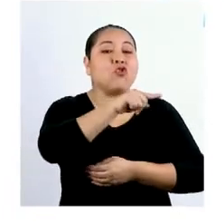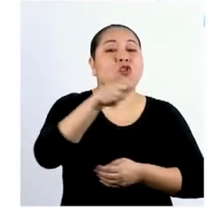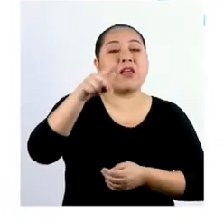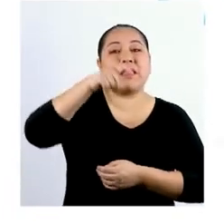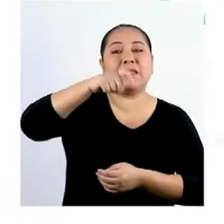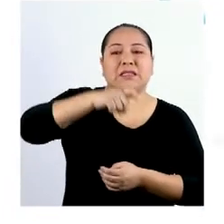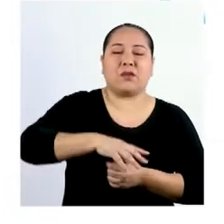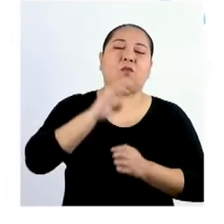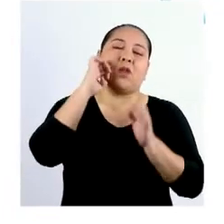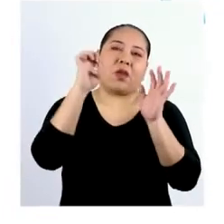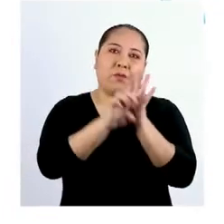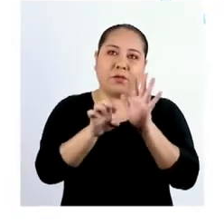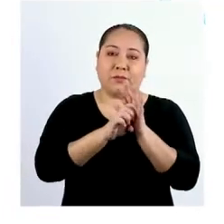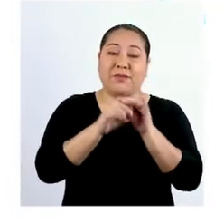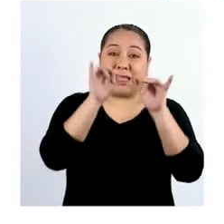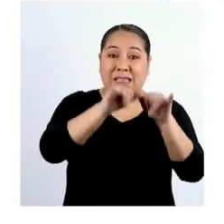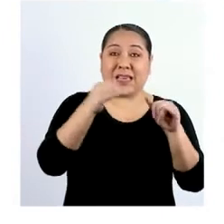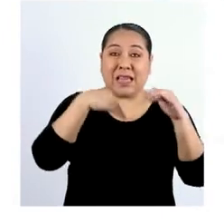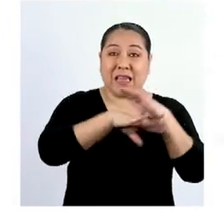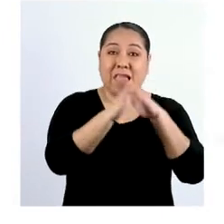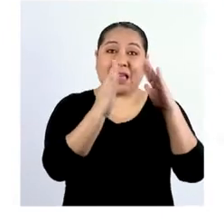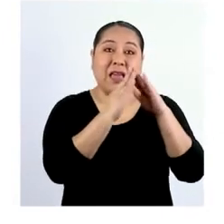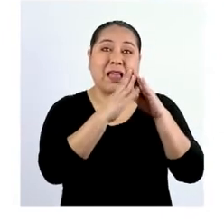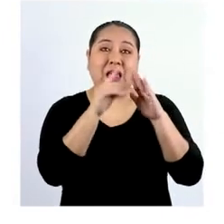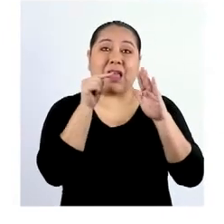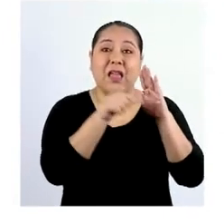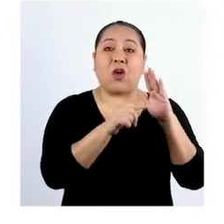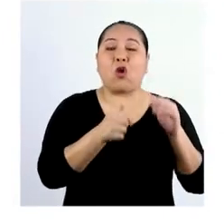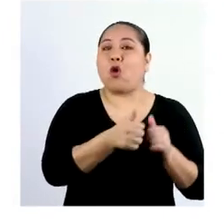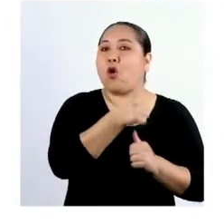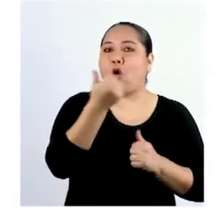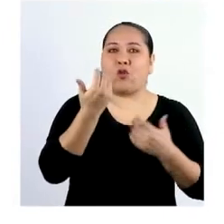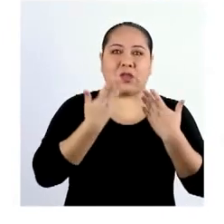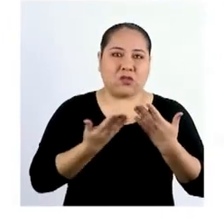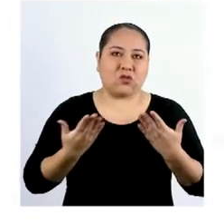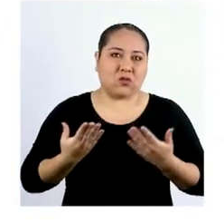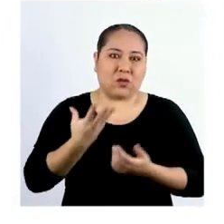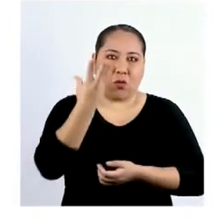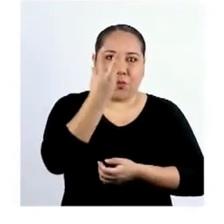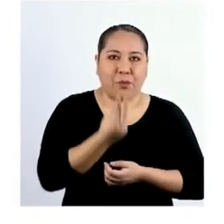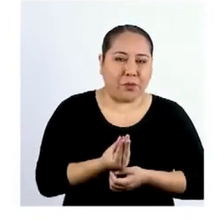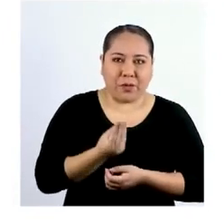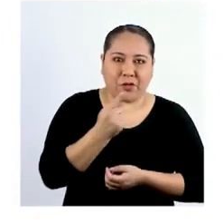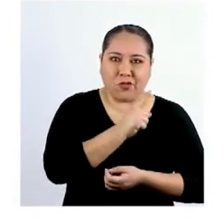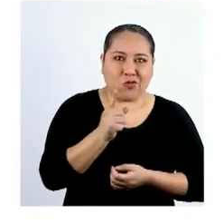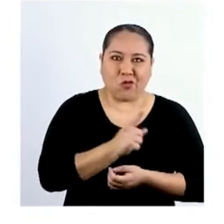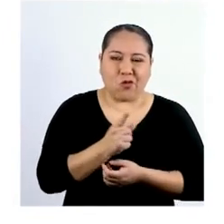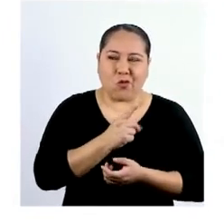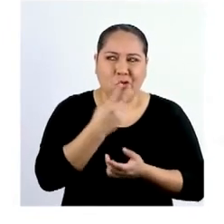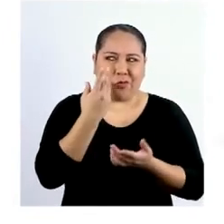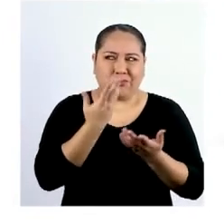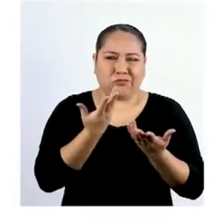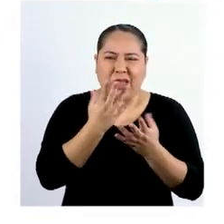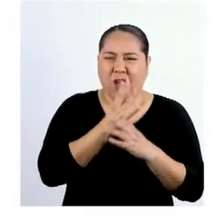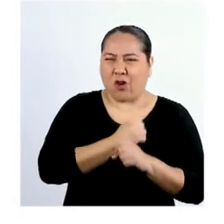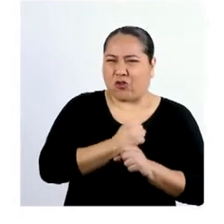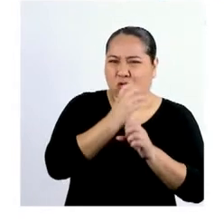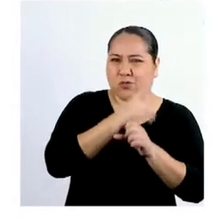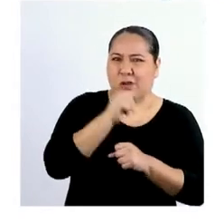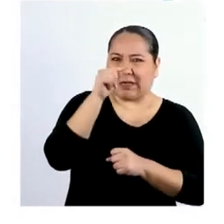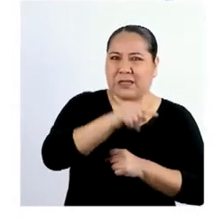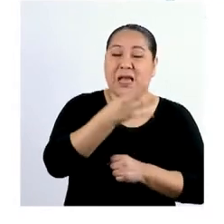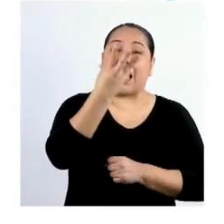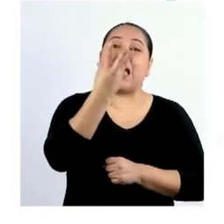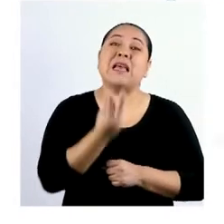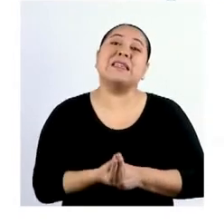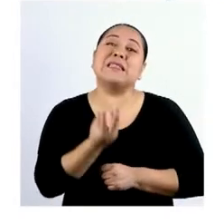Por ejemplo, con el confinamiento vivimos otro tipo de escasez a la que tal vez no estábamos tan acostumbrados.